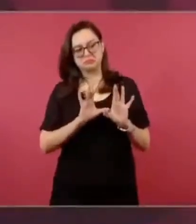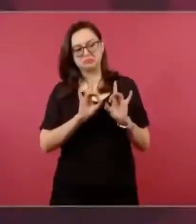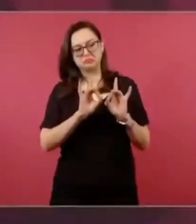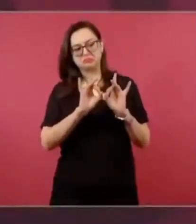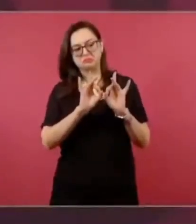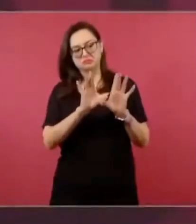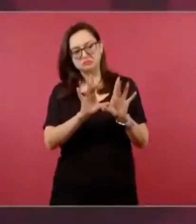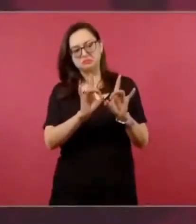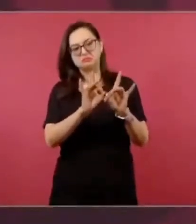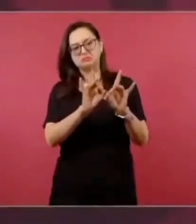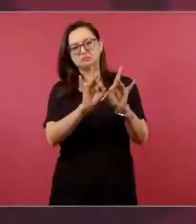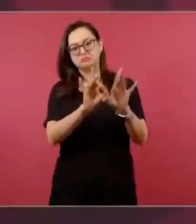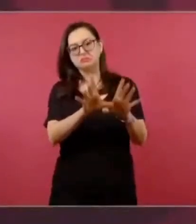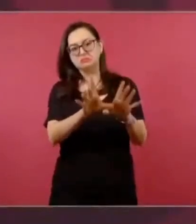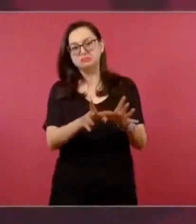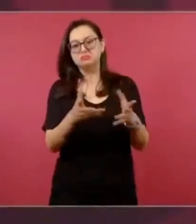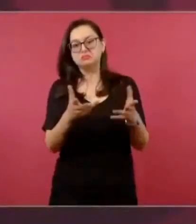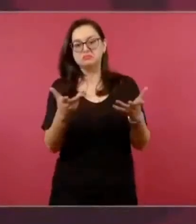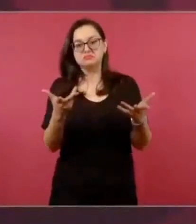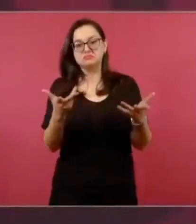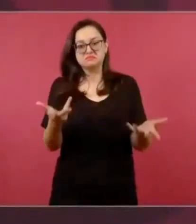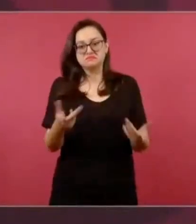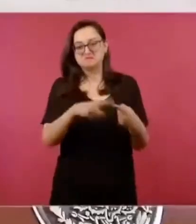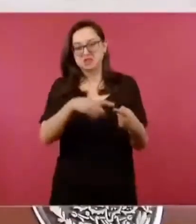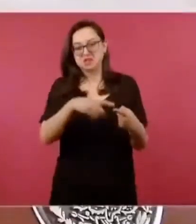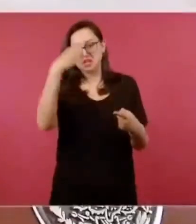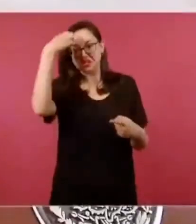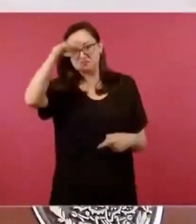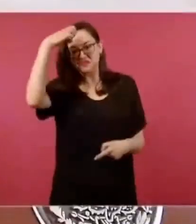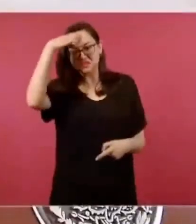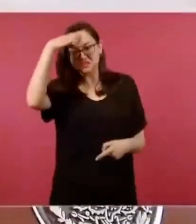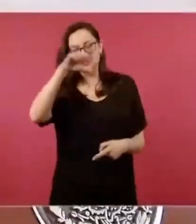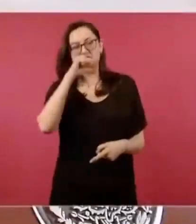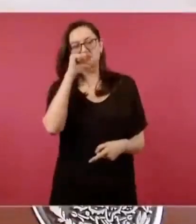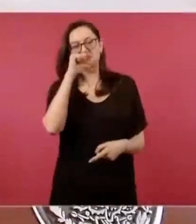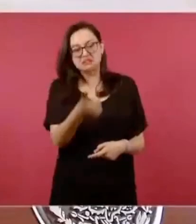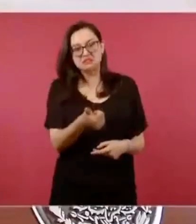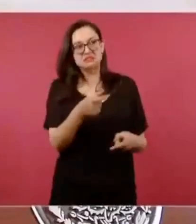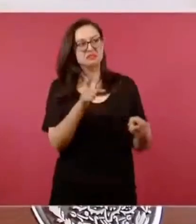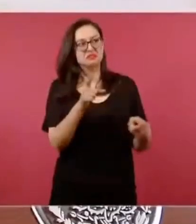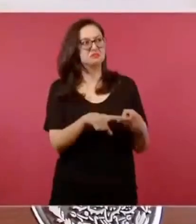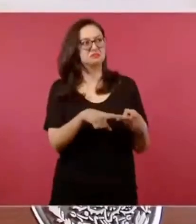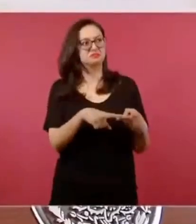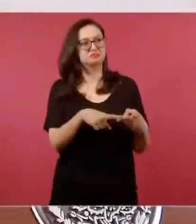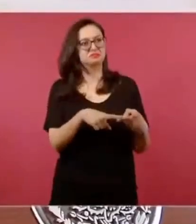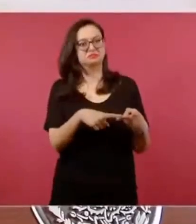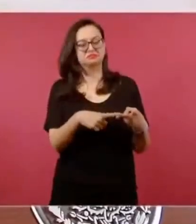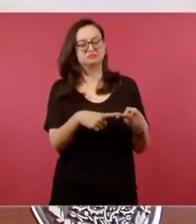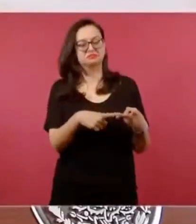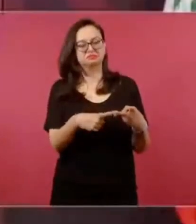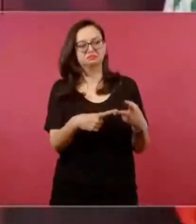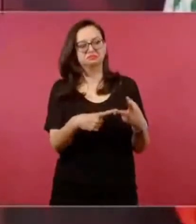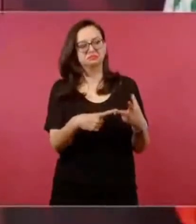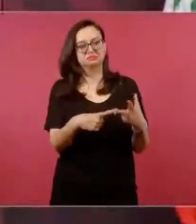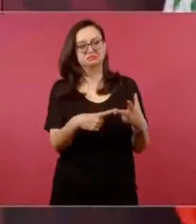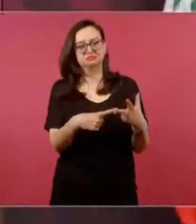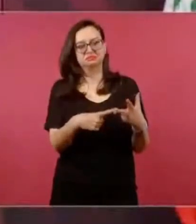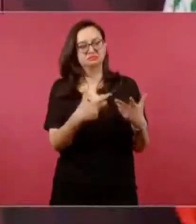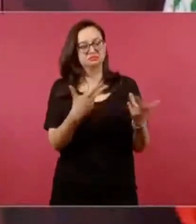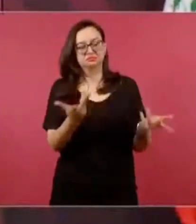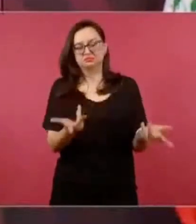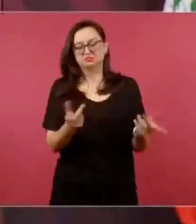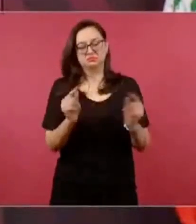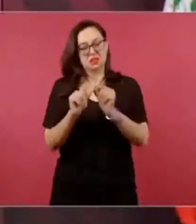gente que no tiene experiencia, esto